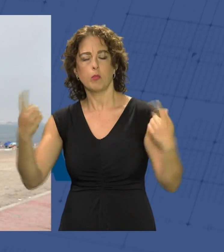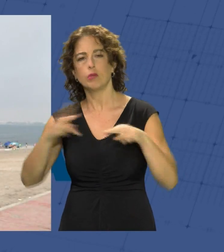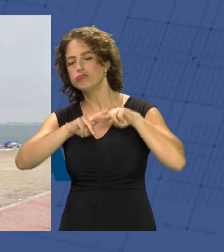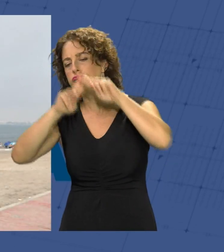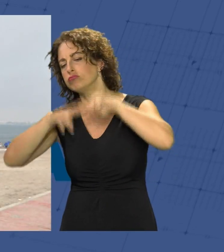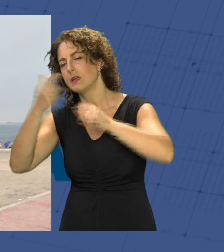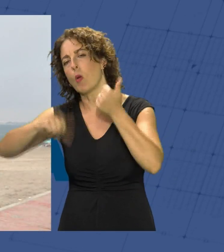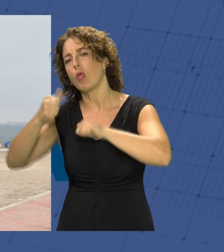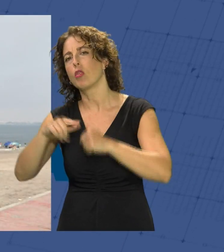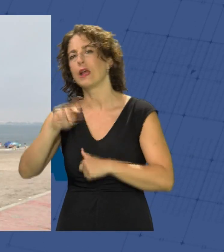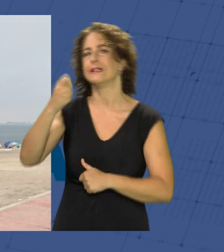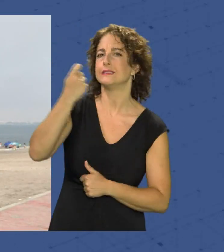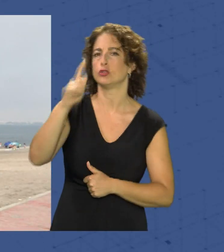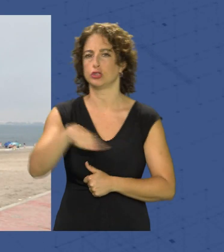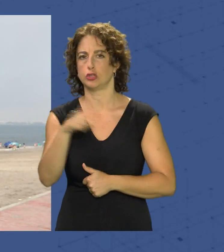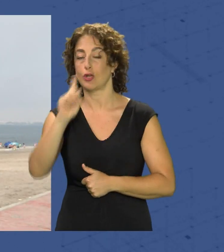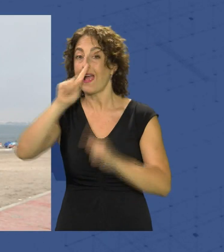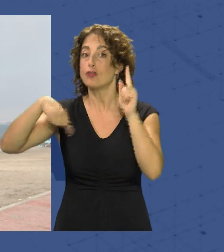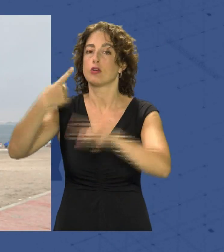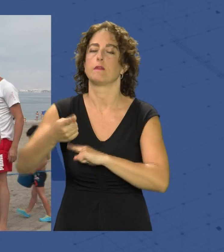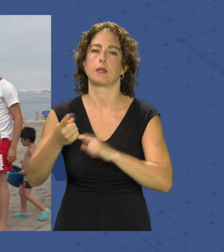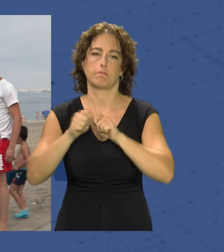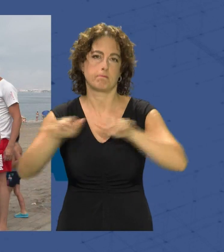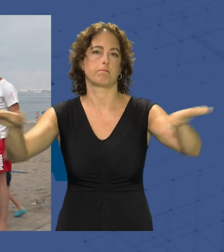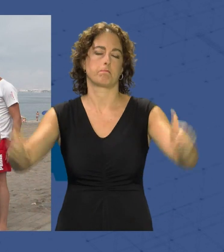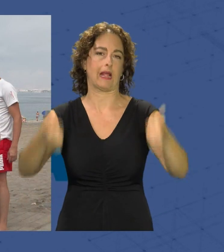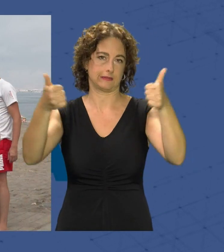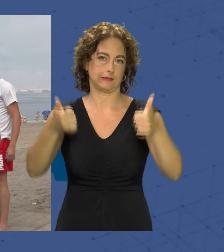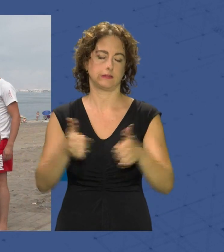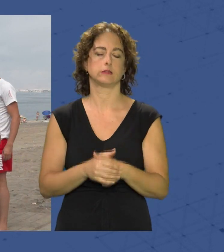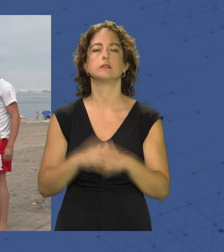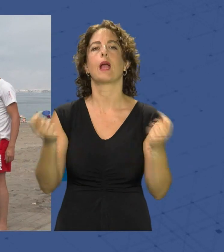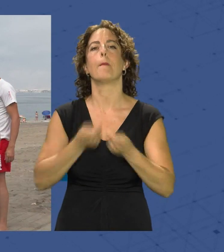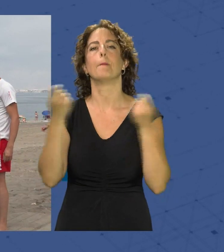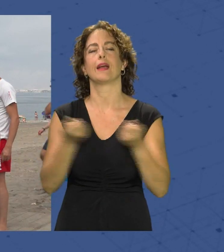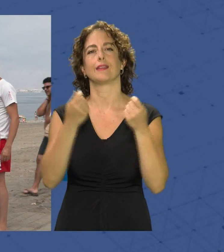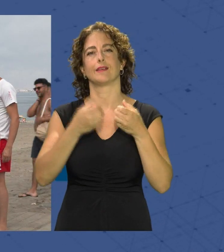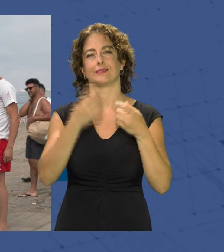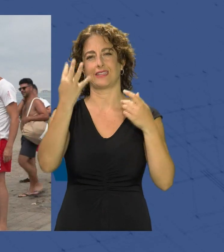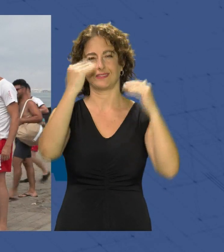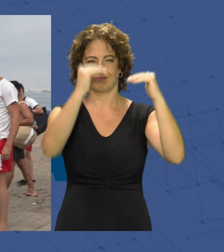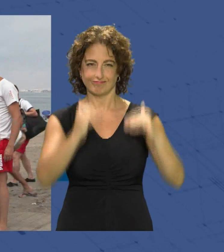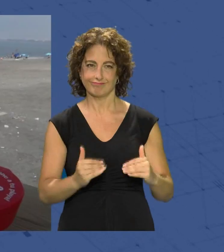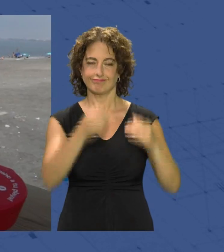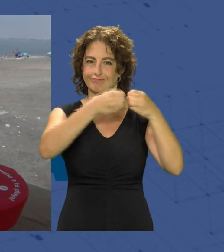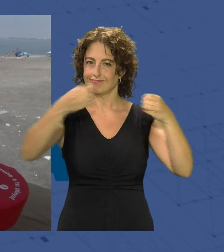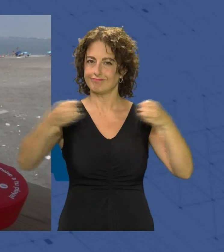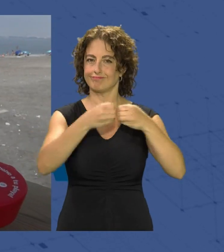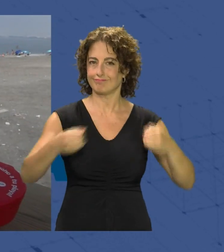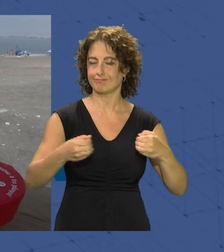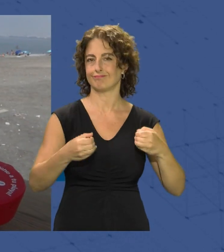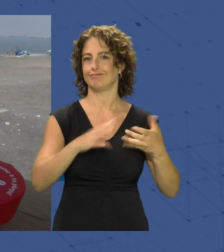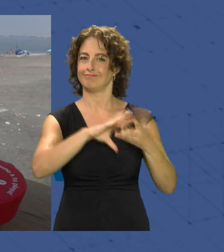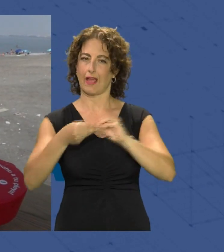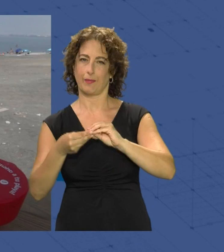éxito y poder transponer el año que viene a más playas de Almería. La campaña se materializa con la colocación de tres estanterías elaboradas con material acorde